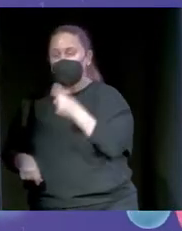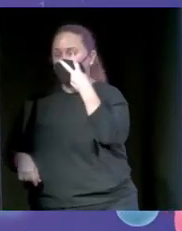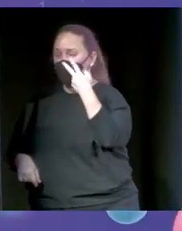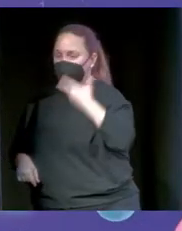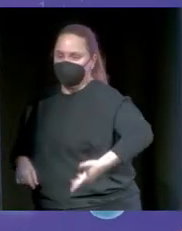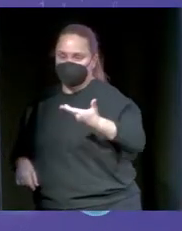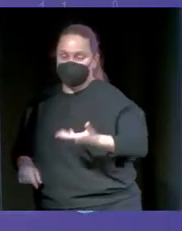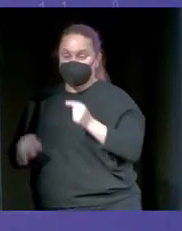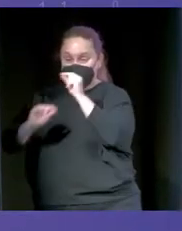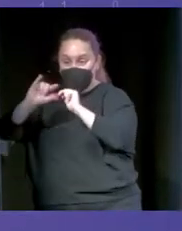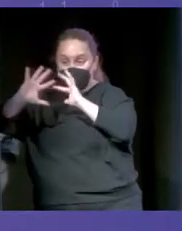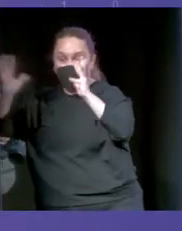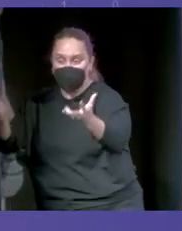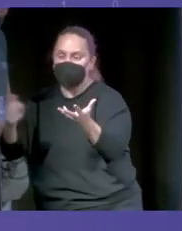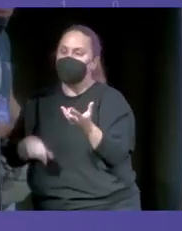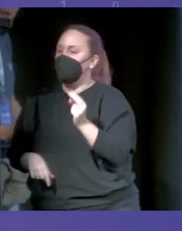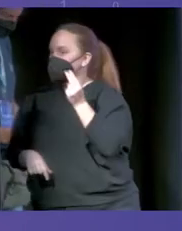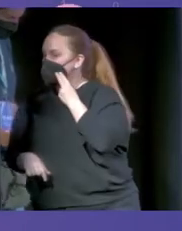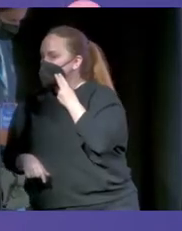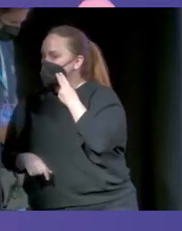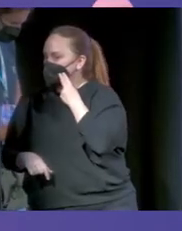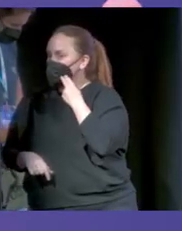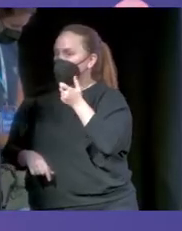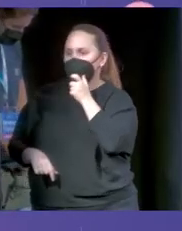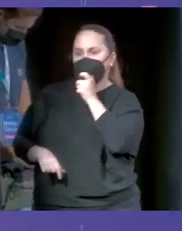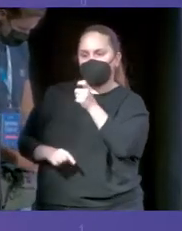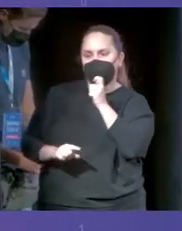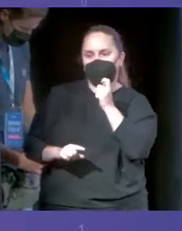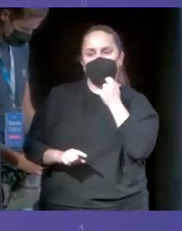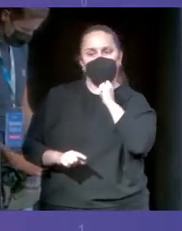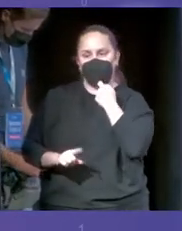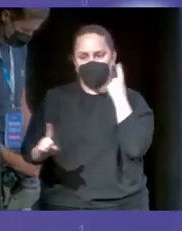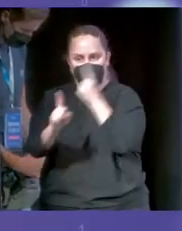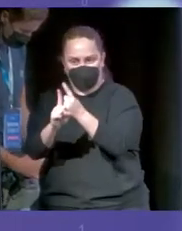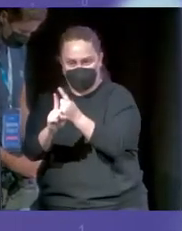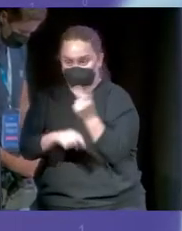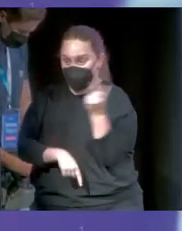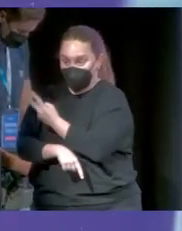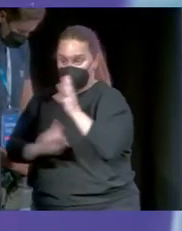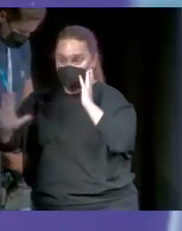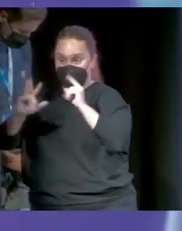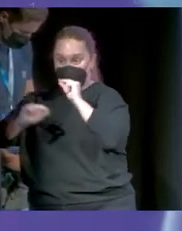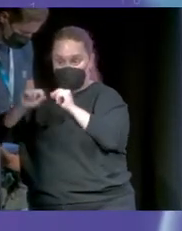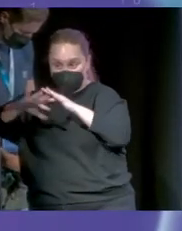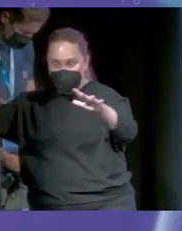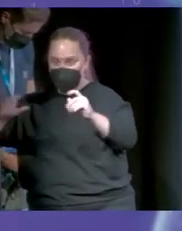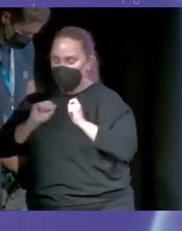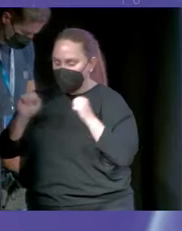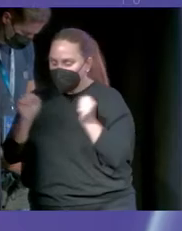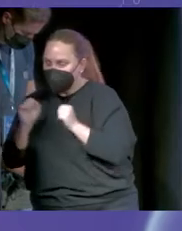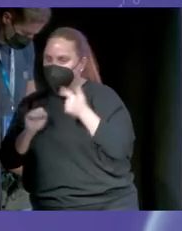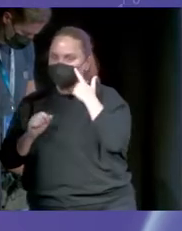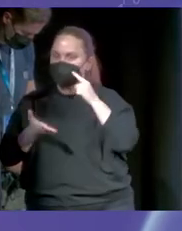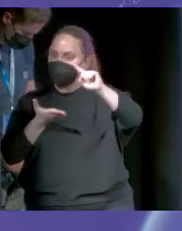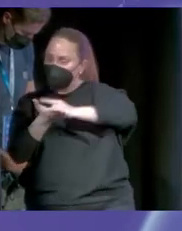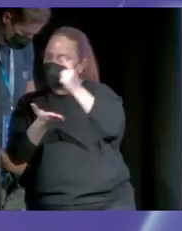la pandemia teníamos mucho miedo todos. Esto es la cantidad de mensajes que estábamos recibiendo en el servicio de verificación